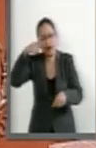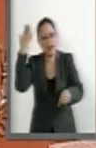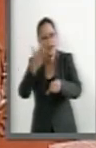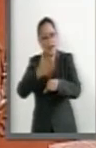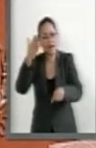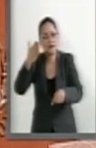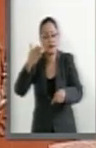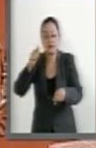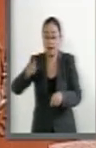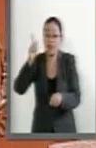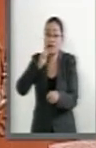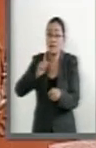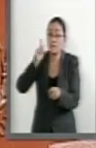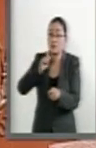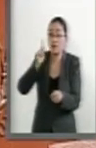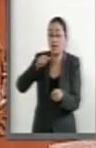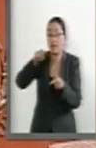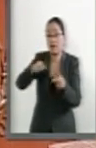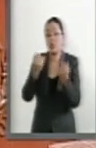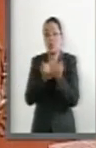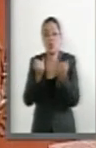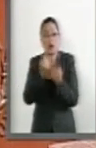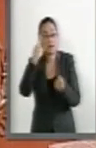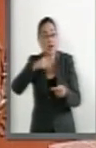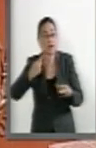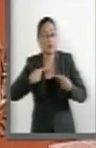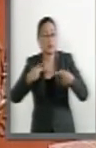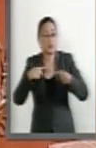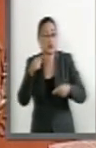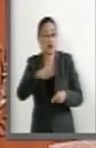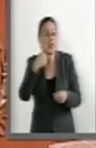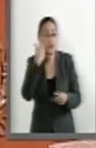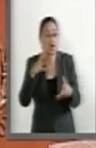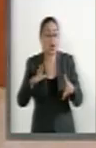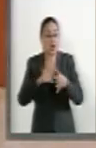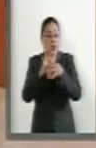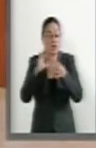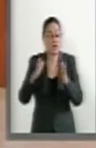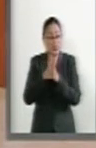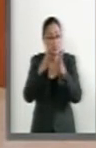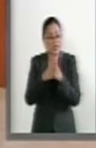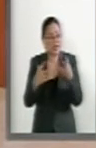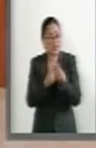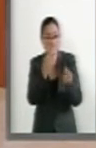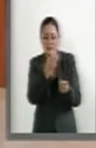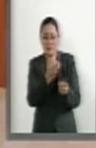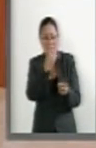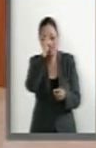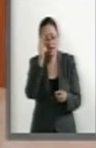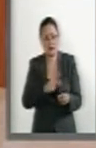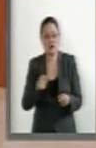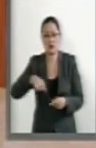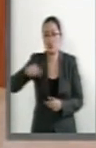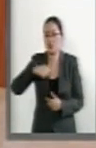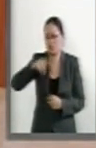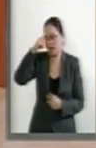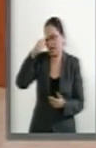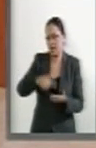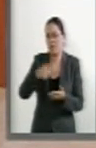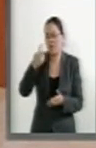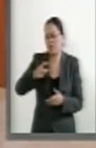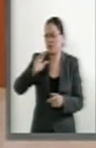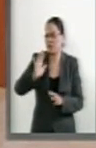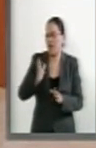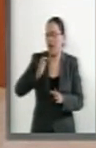tanto para la mujer como para cualquier persona que se involucre. Y creíamos que eso se había quedado en los